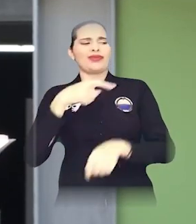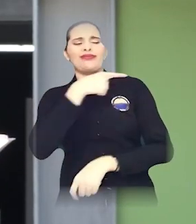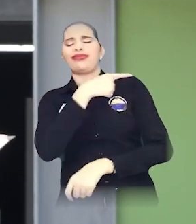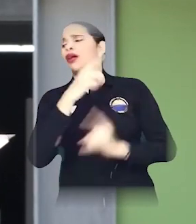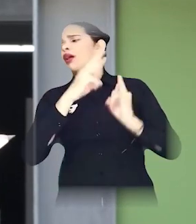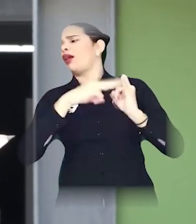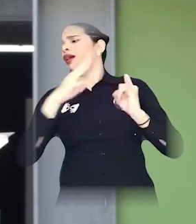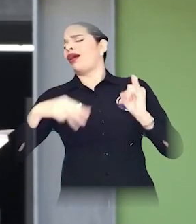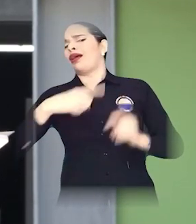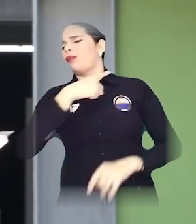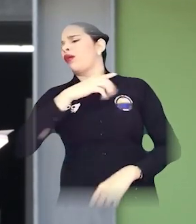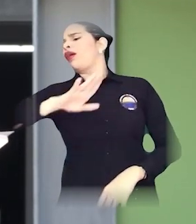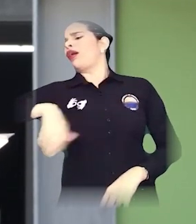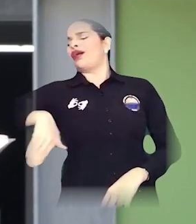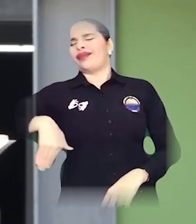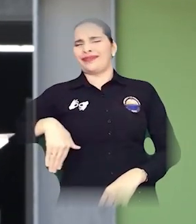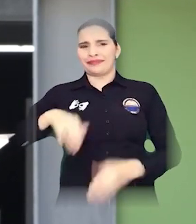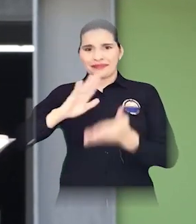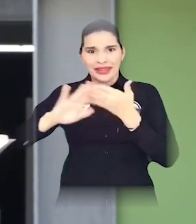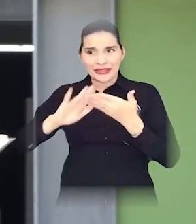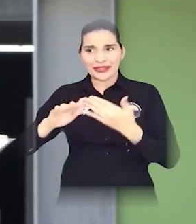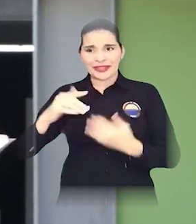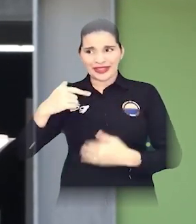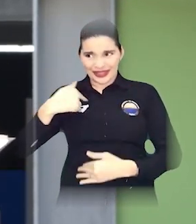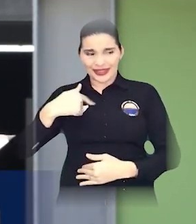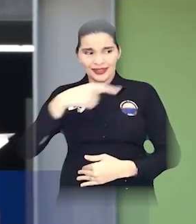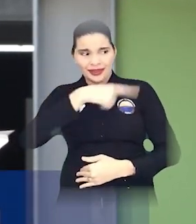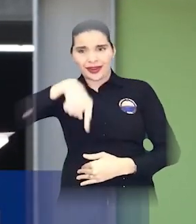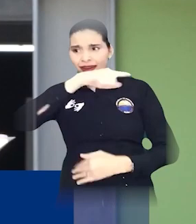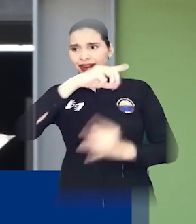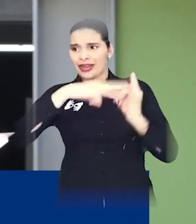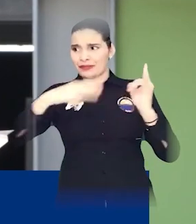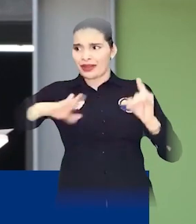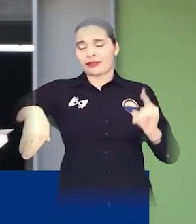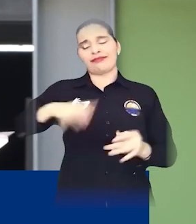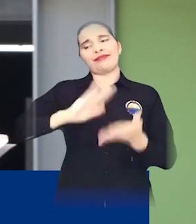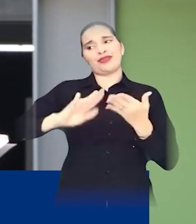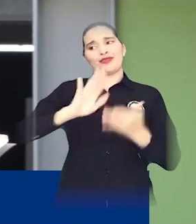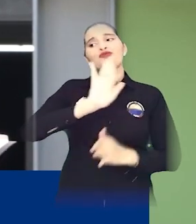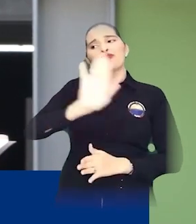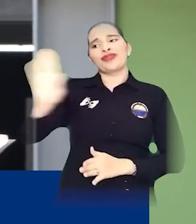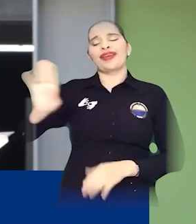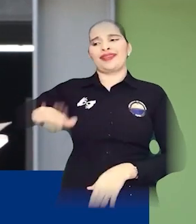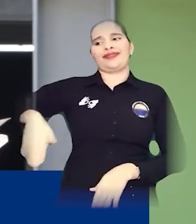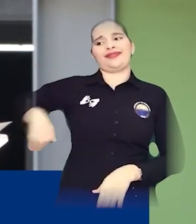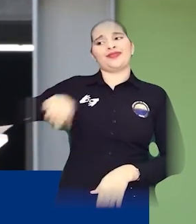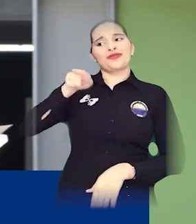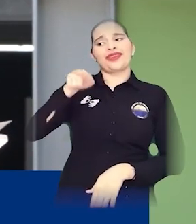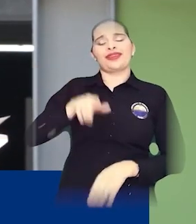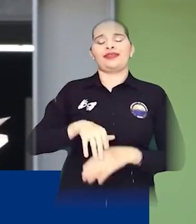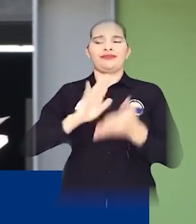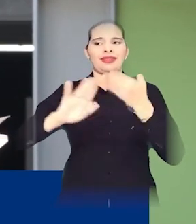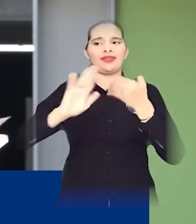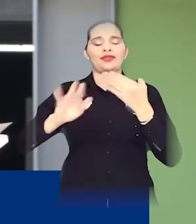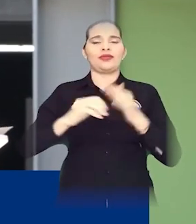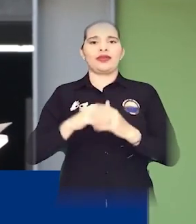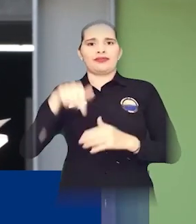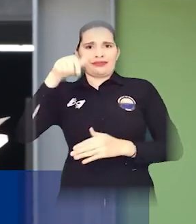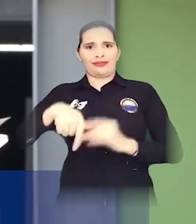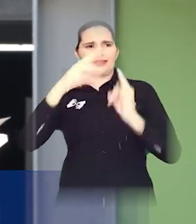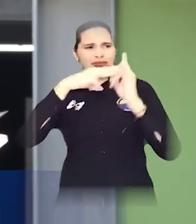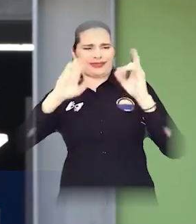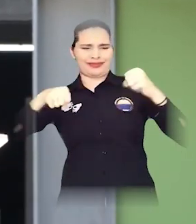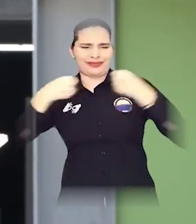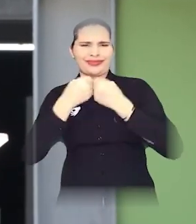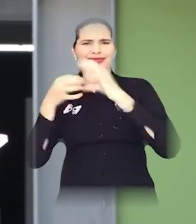Quienes dicen que la universidad está de espaldas al desarrollo no tienen ni idea, creo que son los únicos que están de espaldas. Nunca como hoy la universidad ha estado